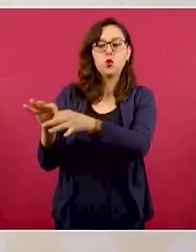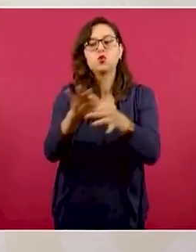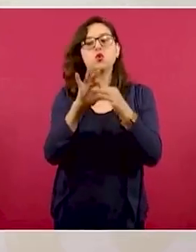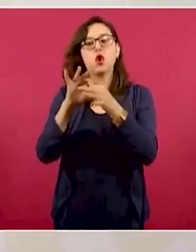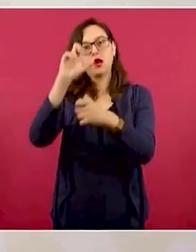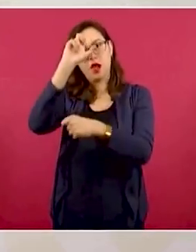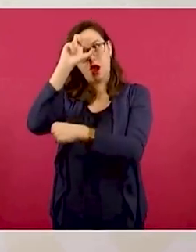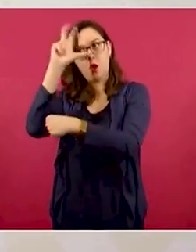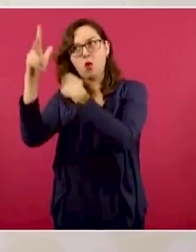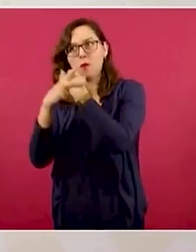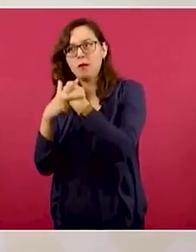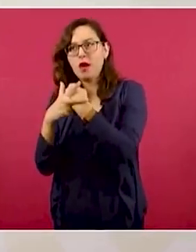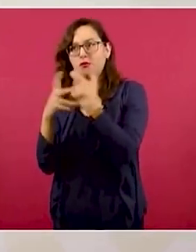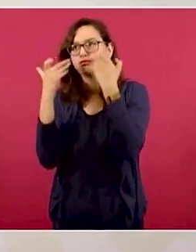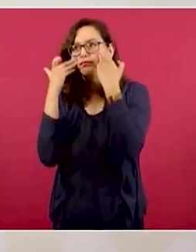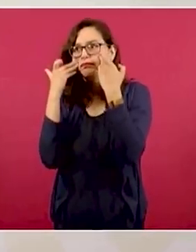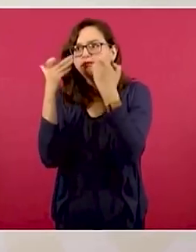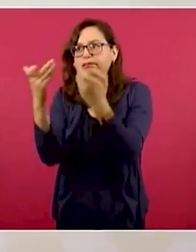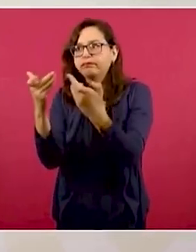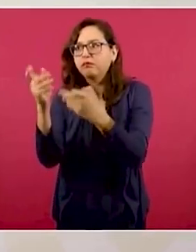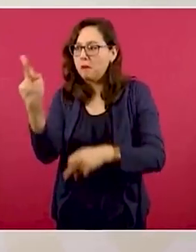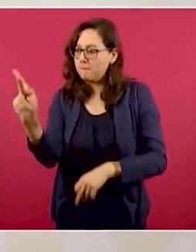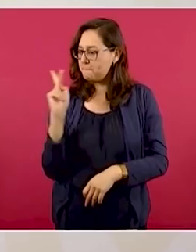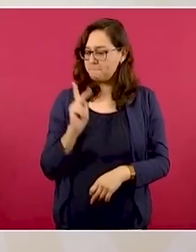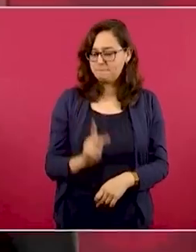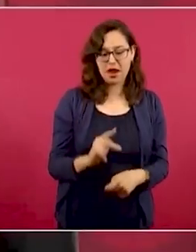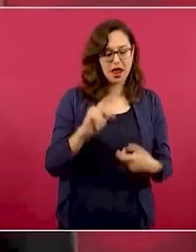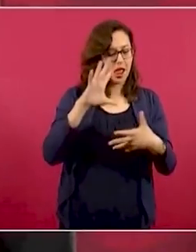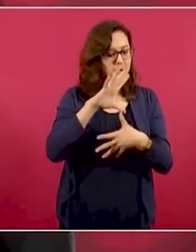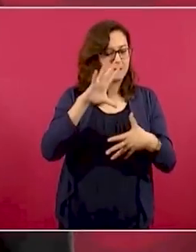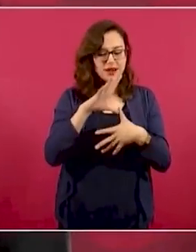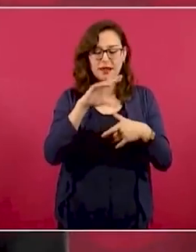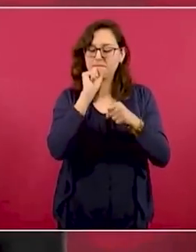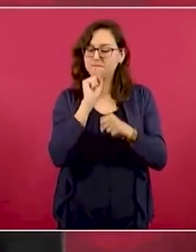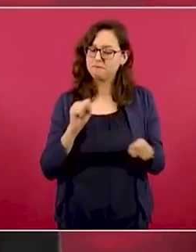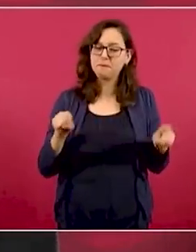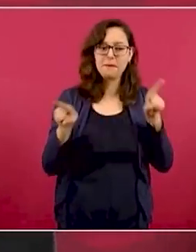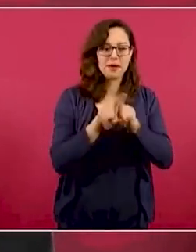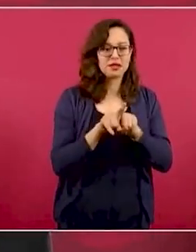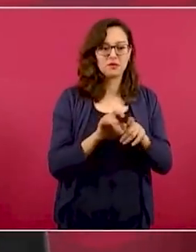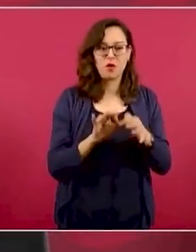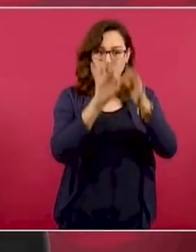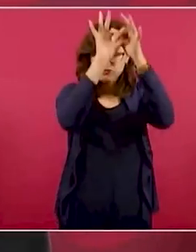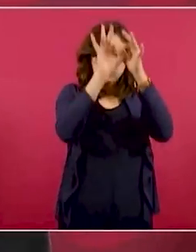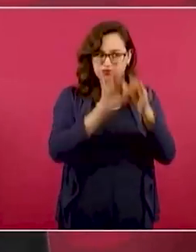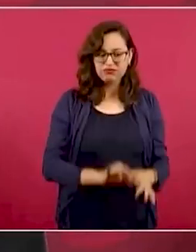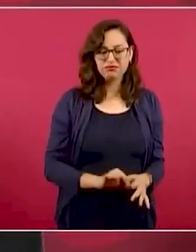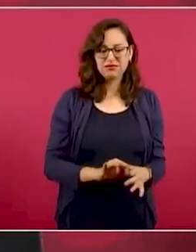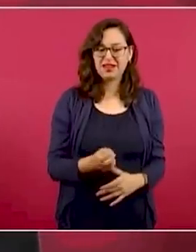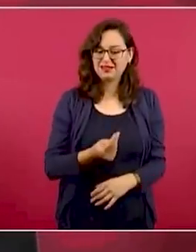esto va a significar un cambio